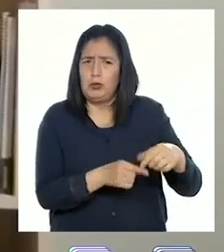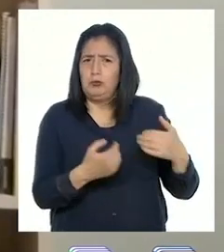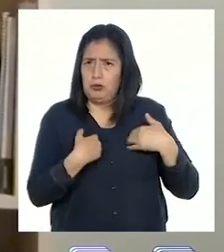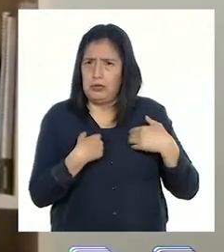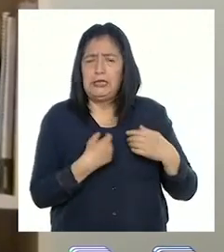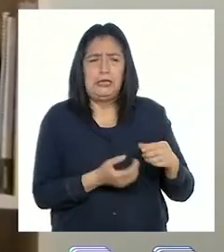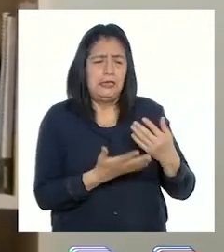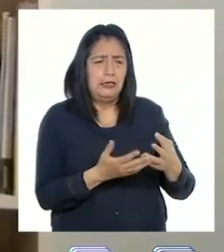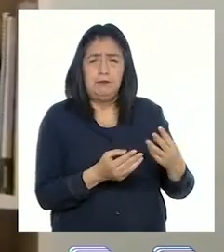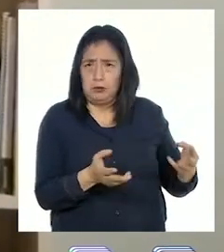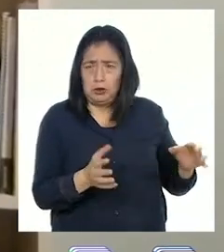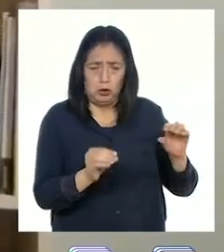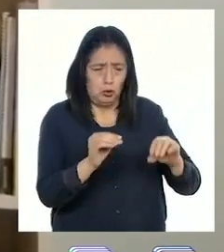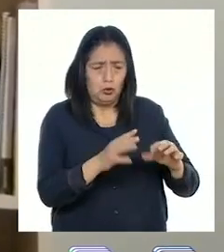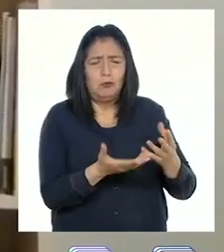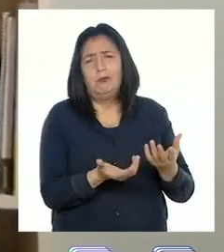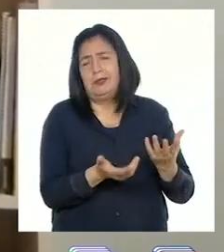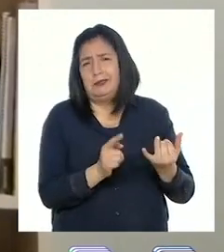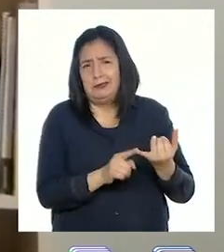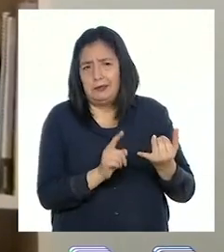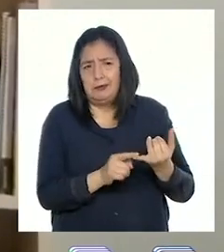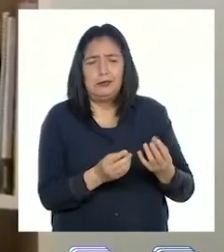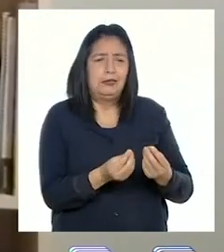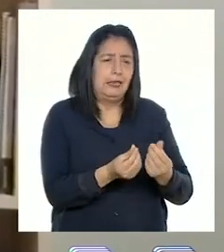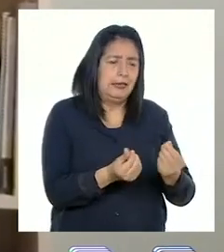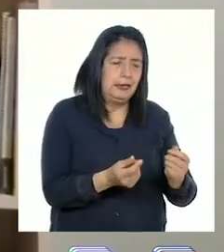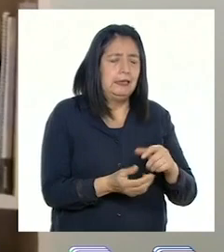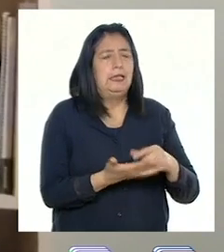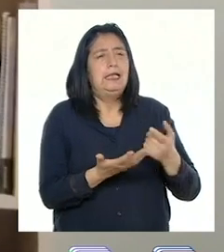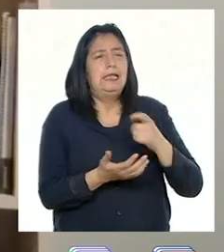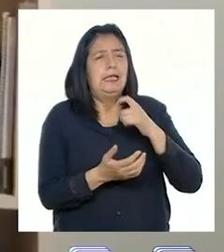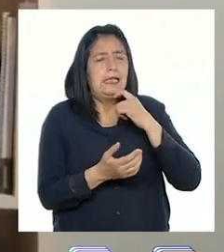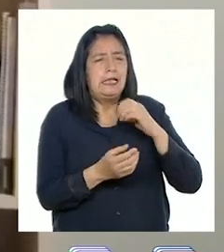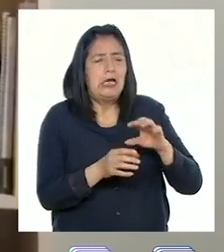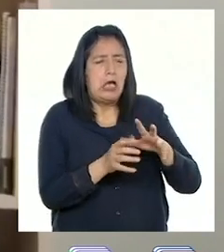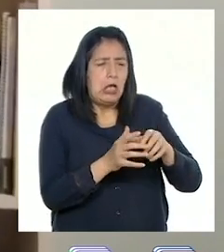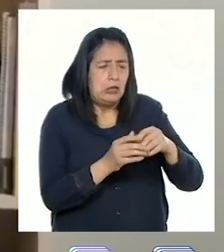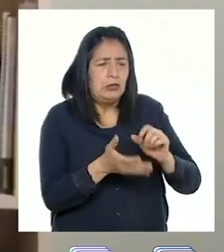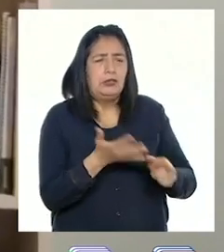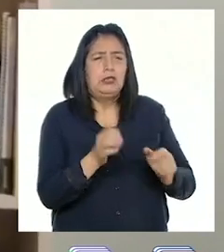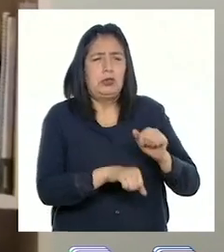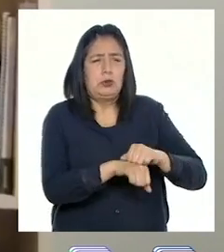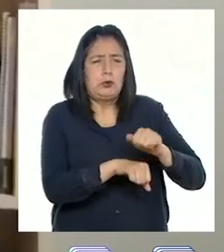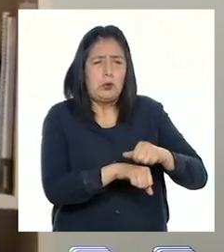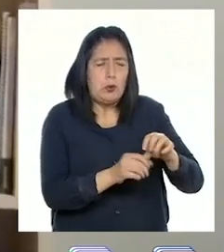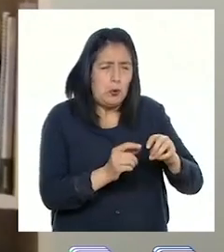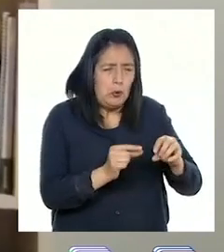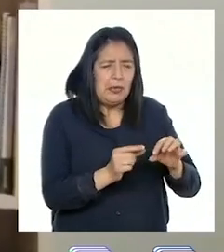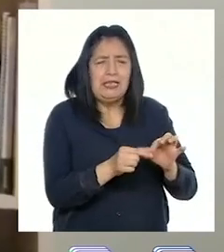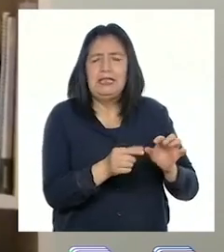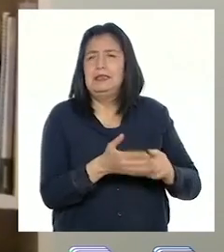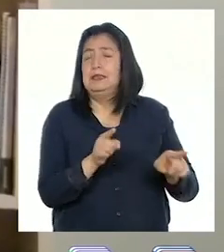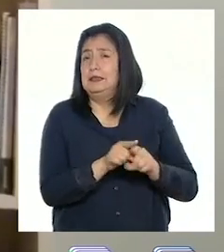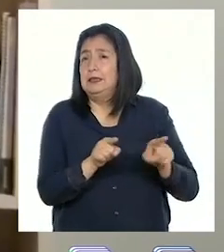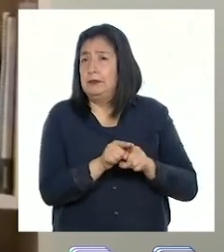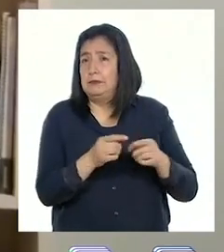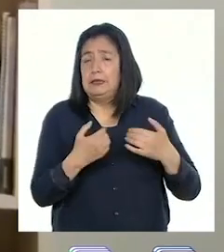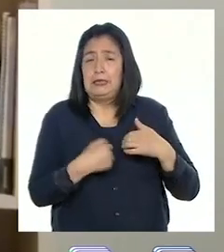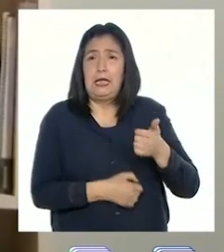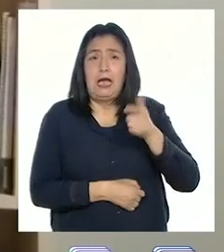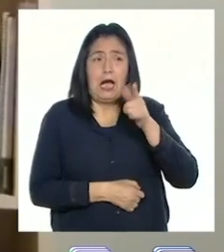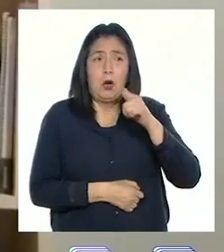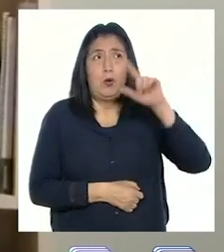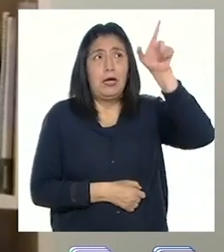componentes materiales como pueden ser la arena, la arcilla, flamentos de roca. Además tenemos el